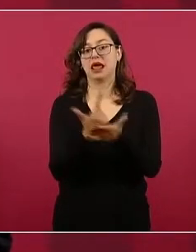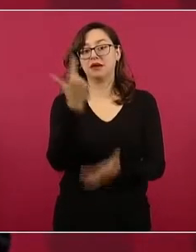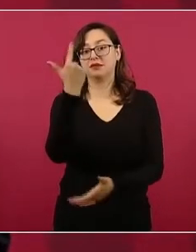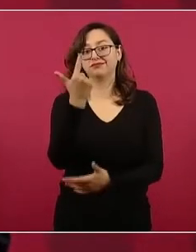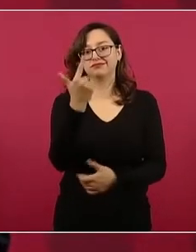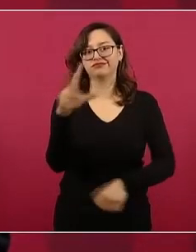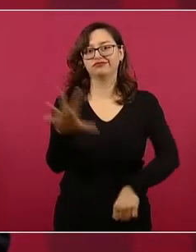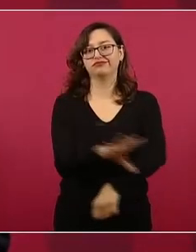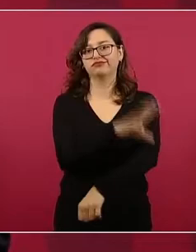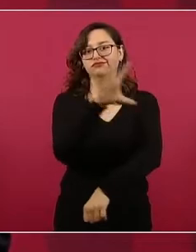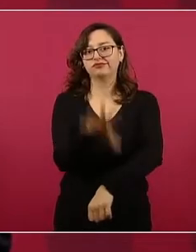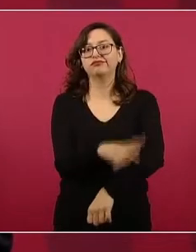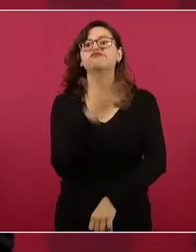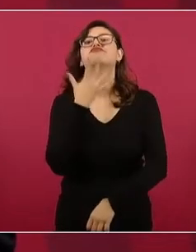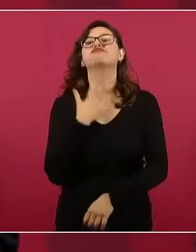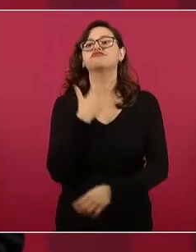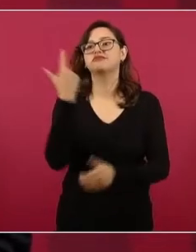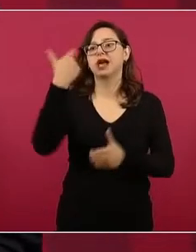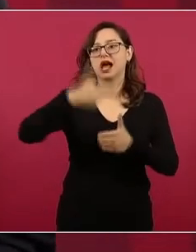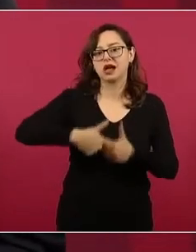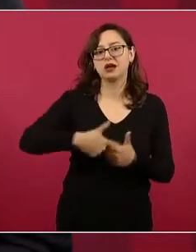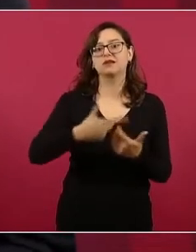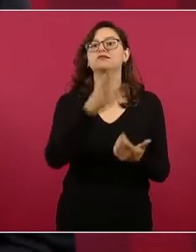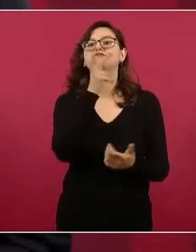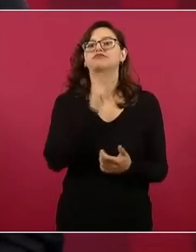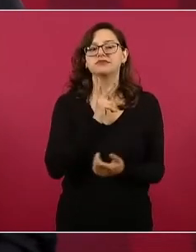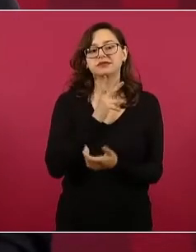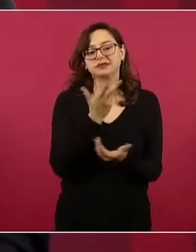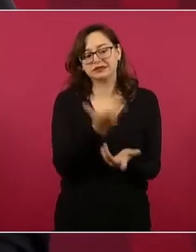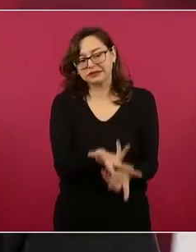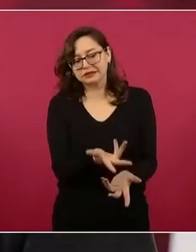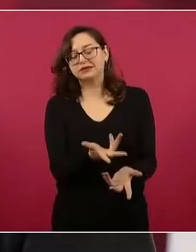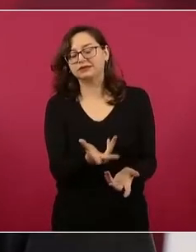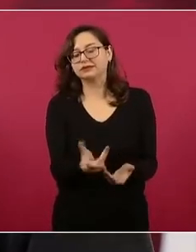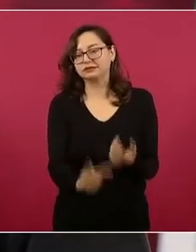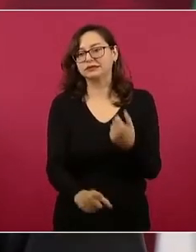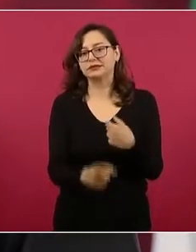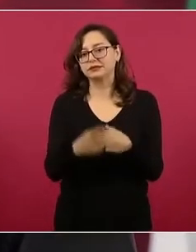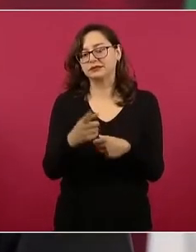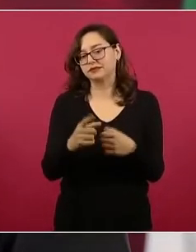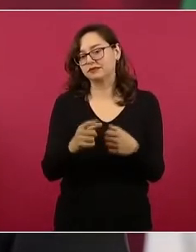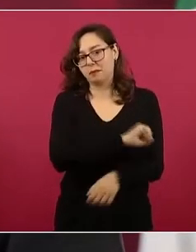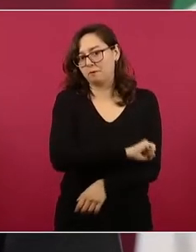nosotros somos de la idea desde el principio,